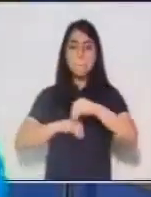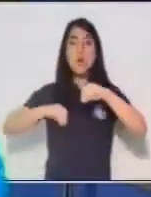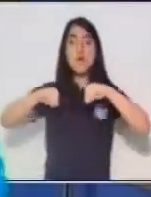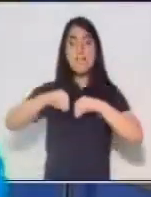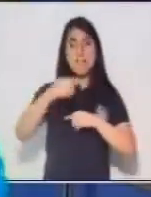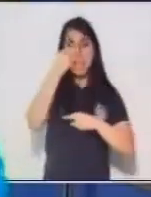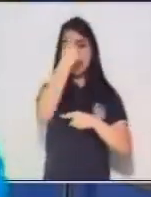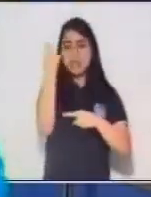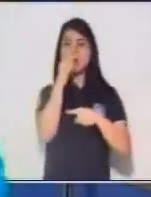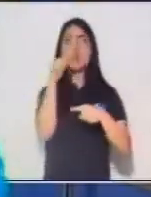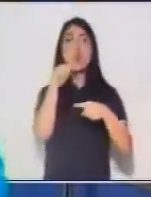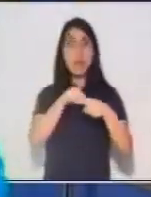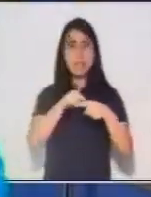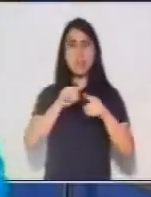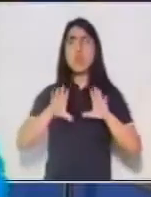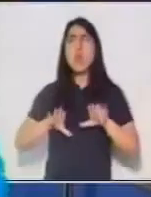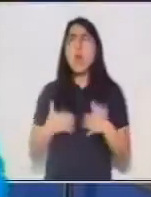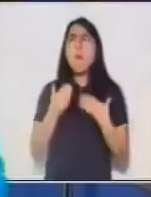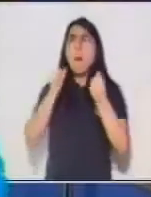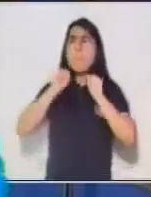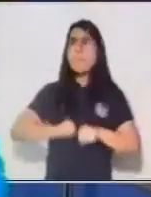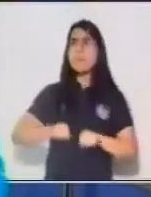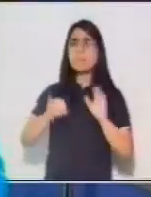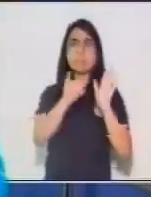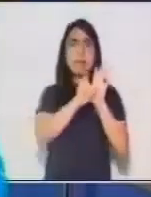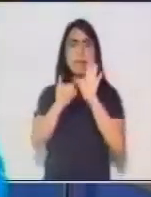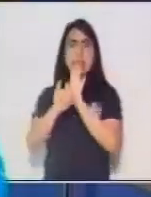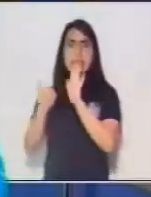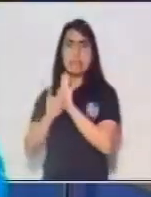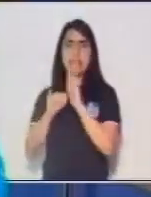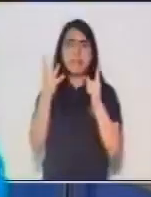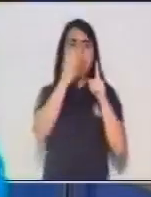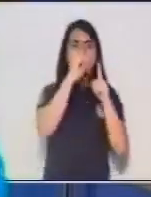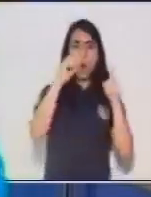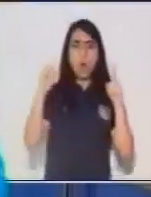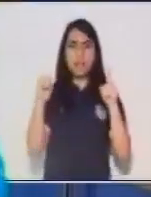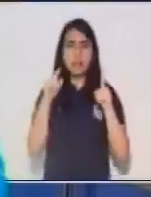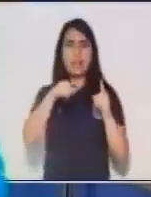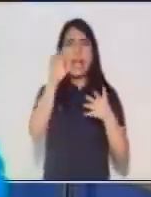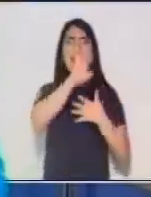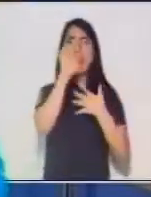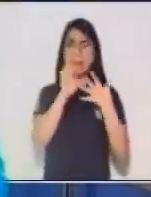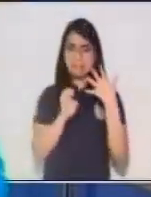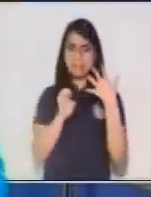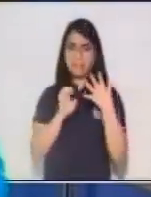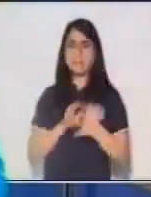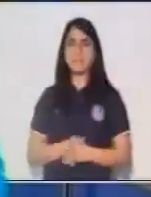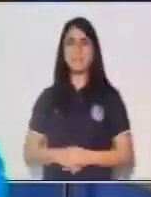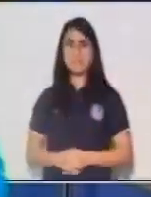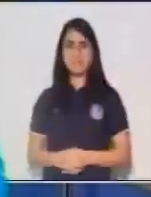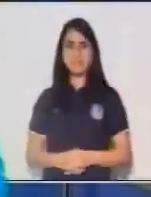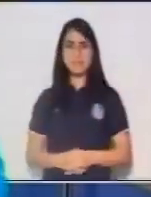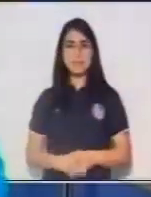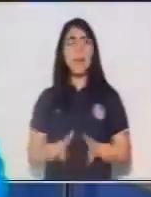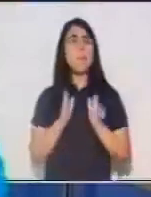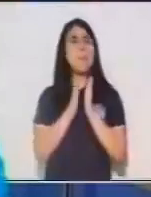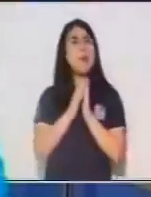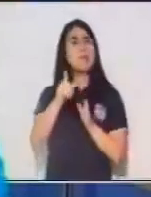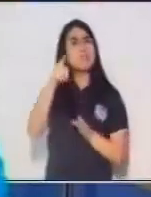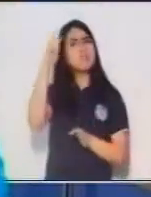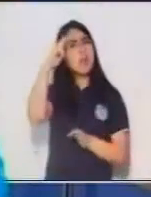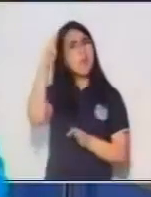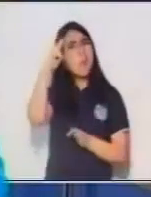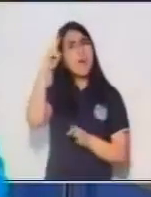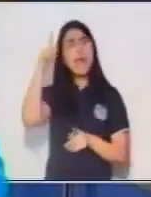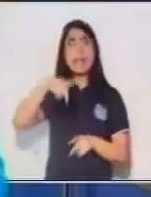cómo poder identificar cada uno en el análisis sintáctico de una oración. Te recordamos también